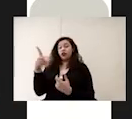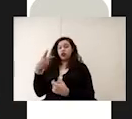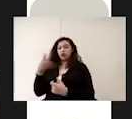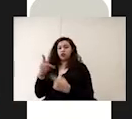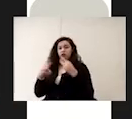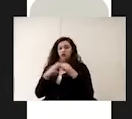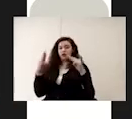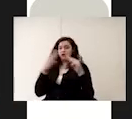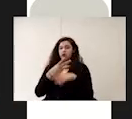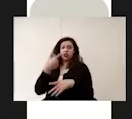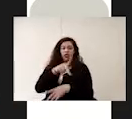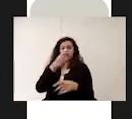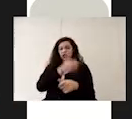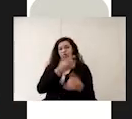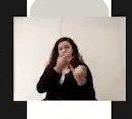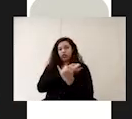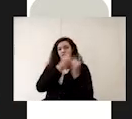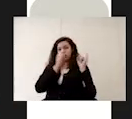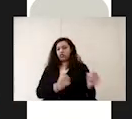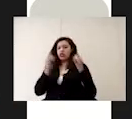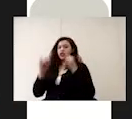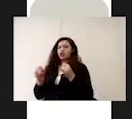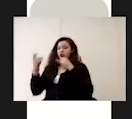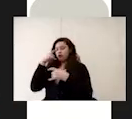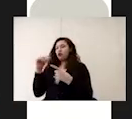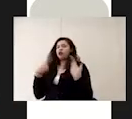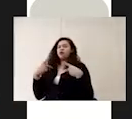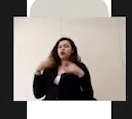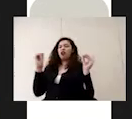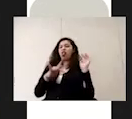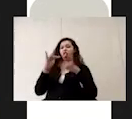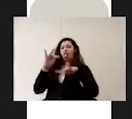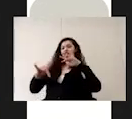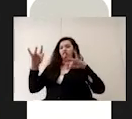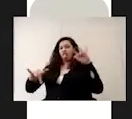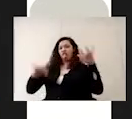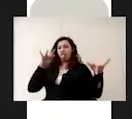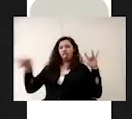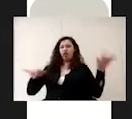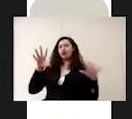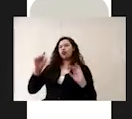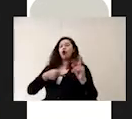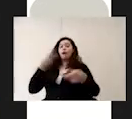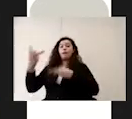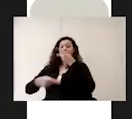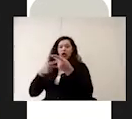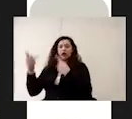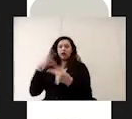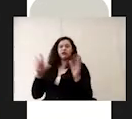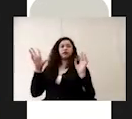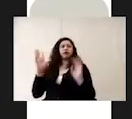material para evitar que se manipule por varias personas o que se esté prestando de no ser así